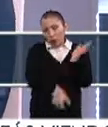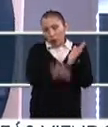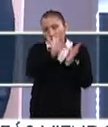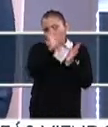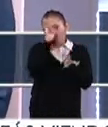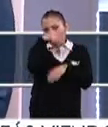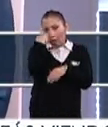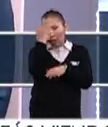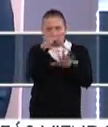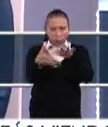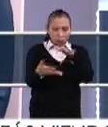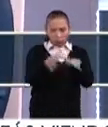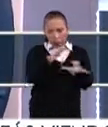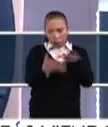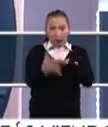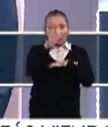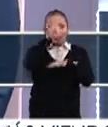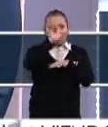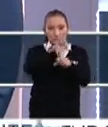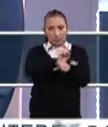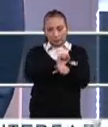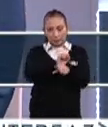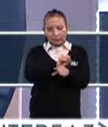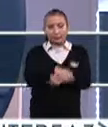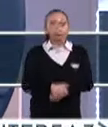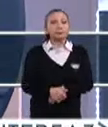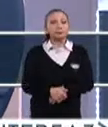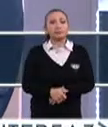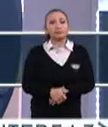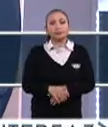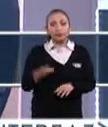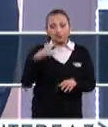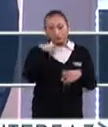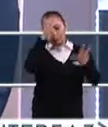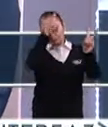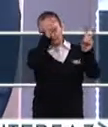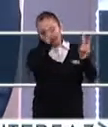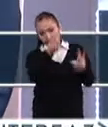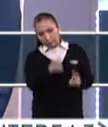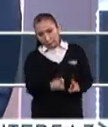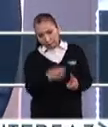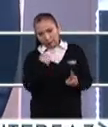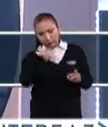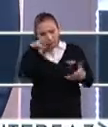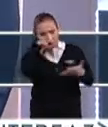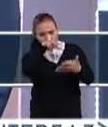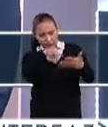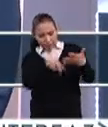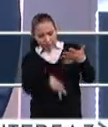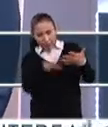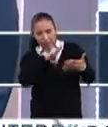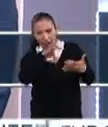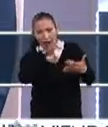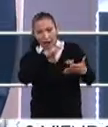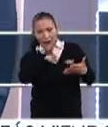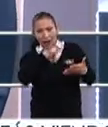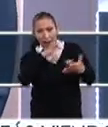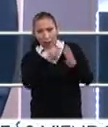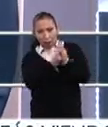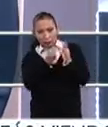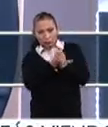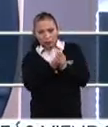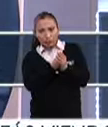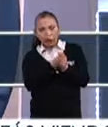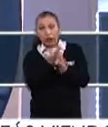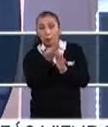40 horas, aproximadamente 5 semanas. Por el contenido de nuestro módulo, de nuestro curso,